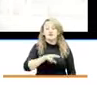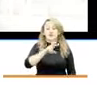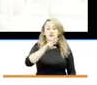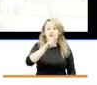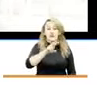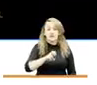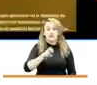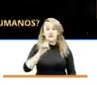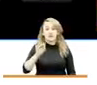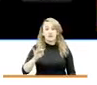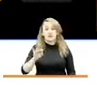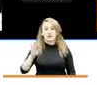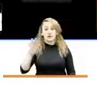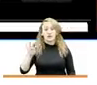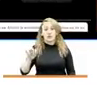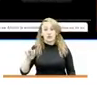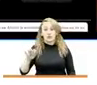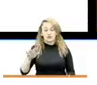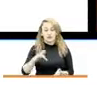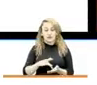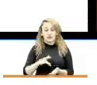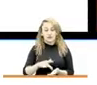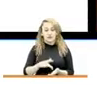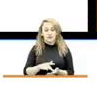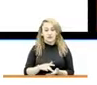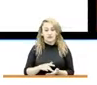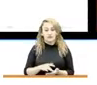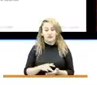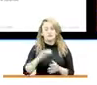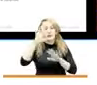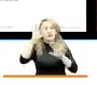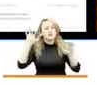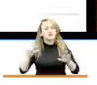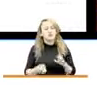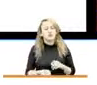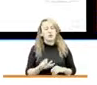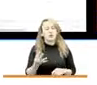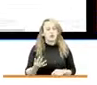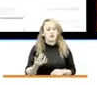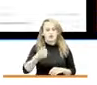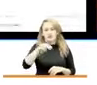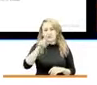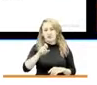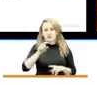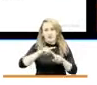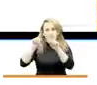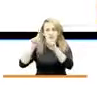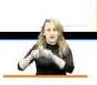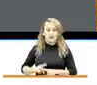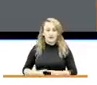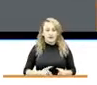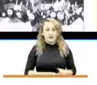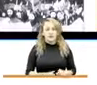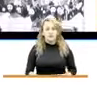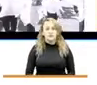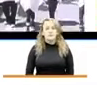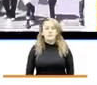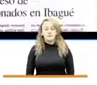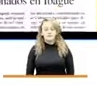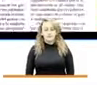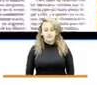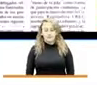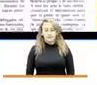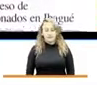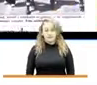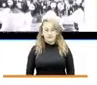739 participantes de 17 países diferentes que estuvieron conectados. Y también la